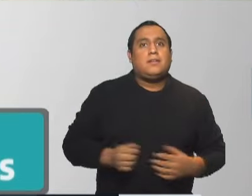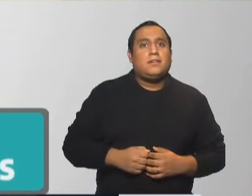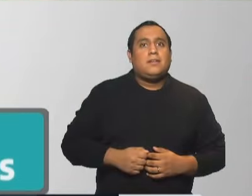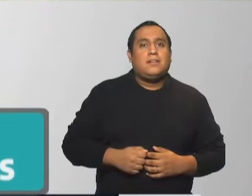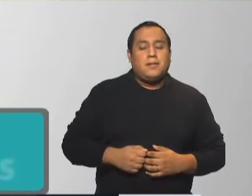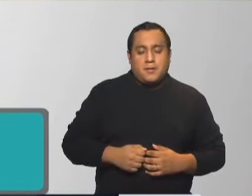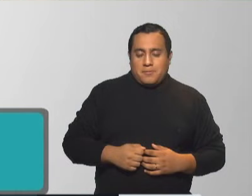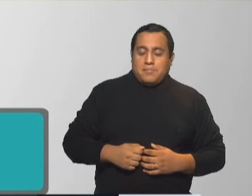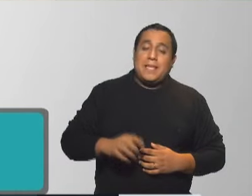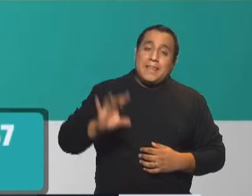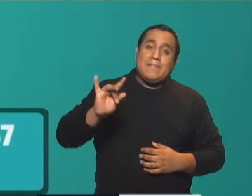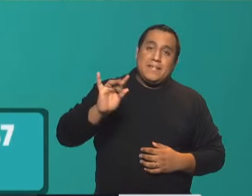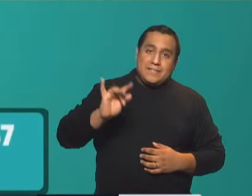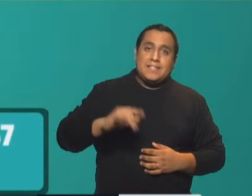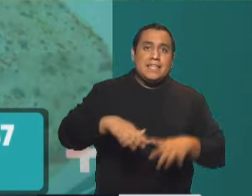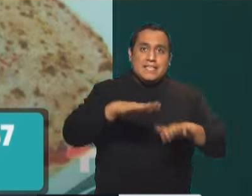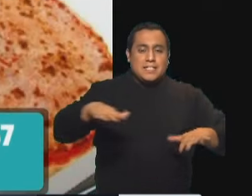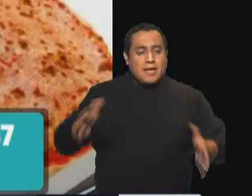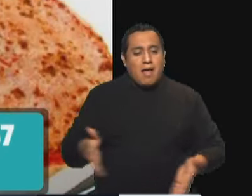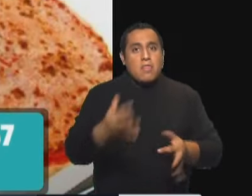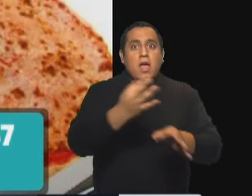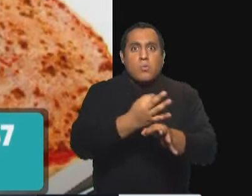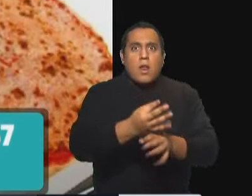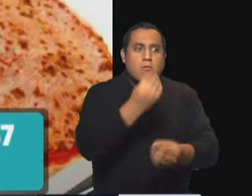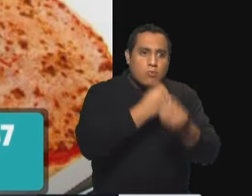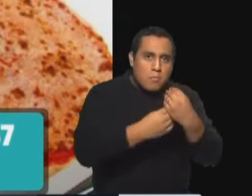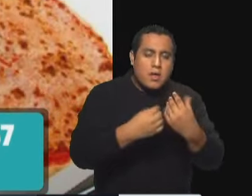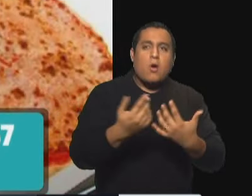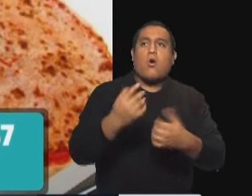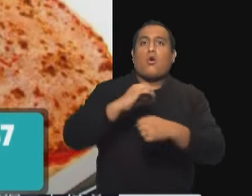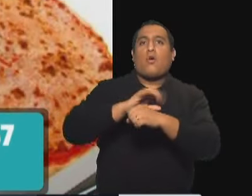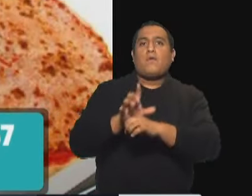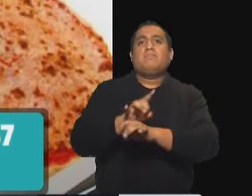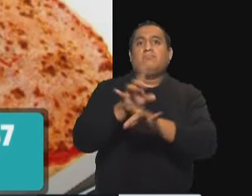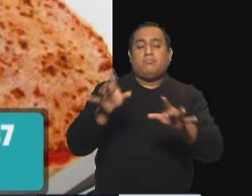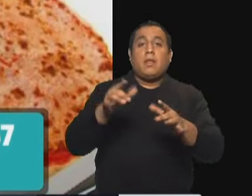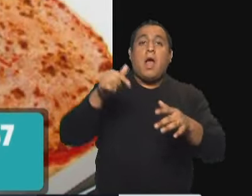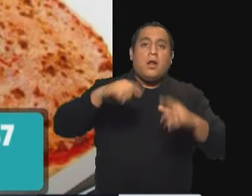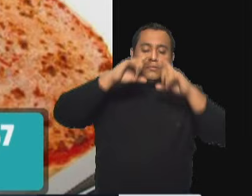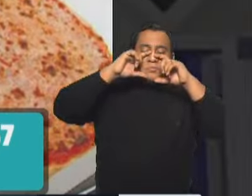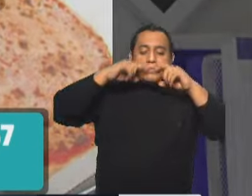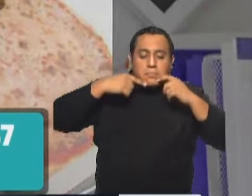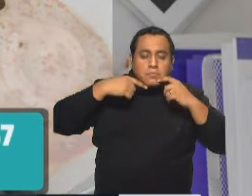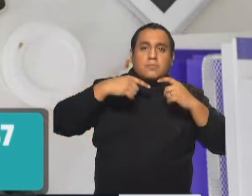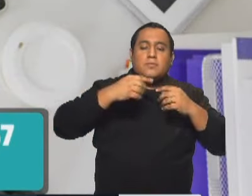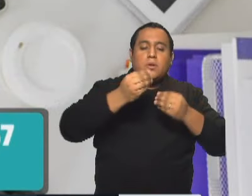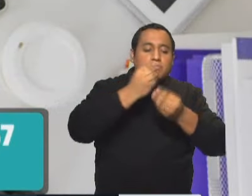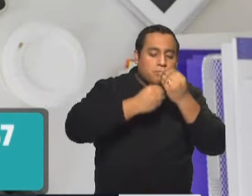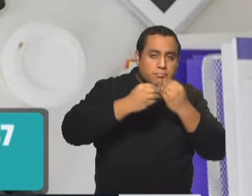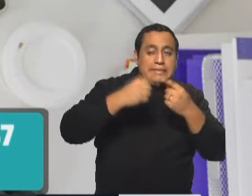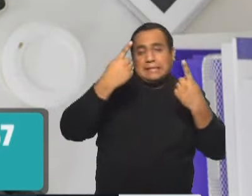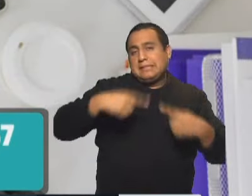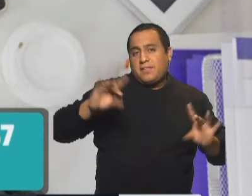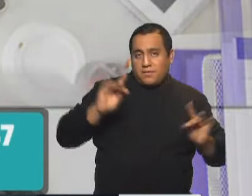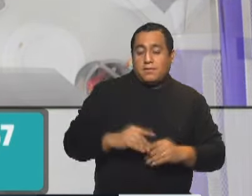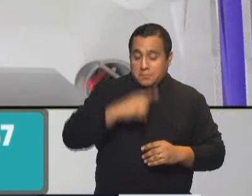Bueno, es complicado. El tema de los chicos, el tema del COVID, ¿no? El tema de sacarse el barbijo a la hora de comer. Lo que primero tenemos